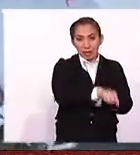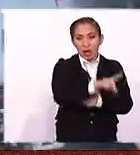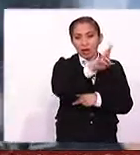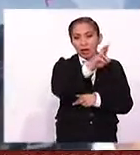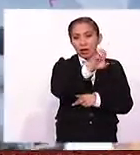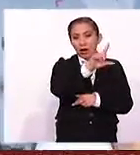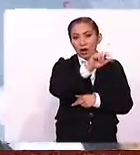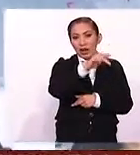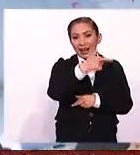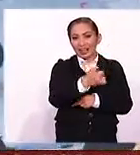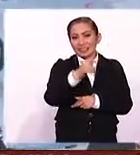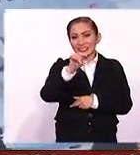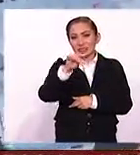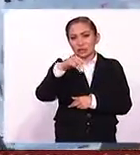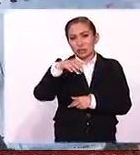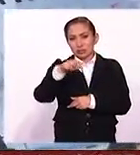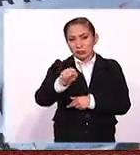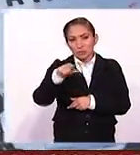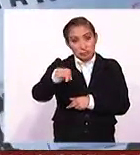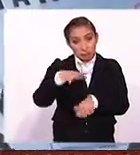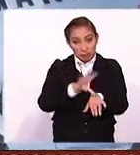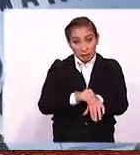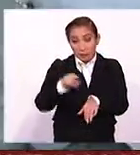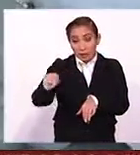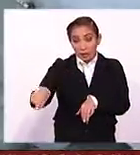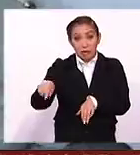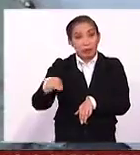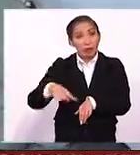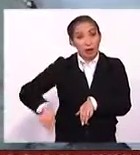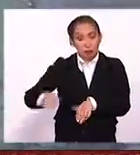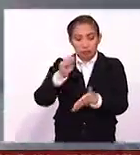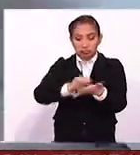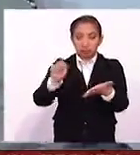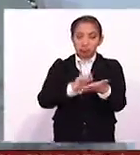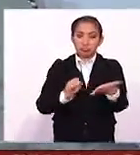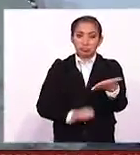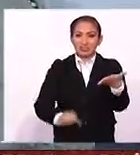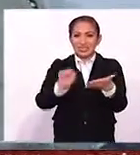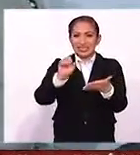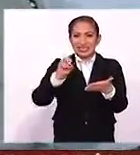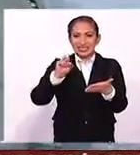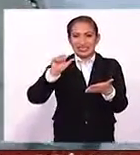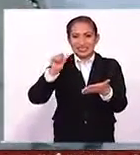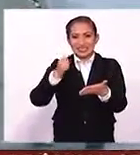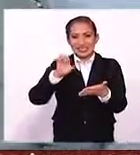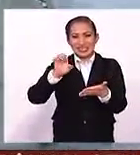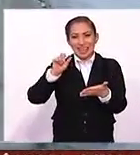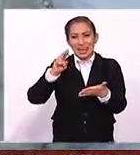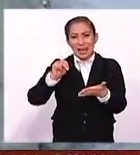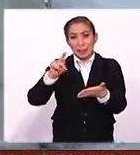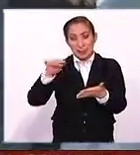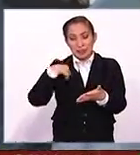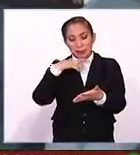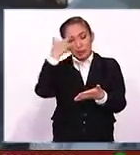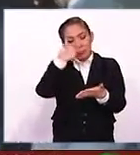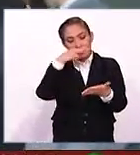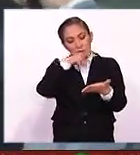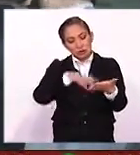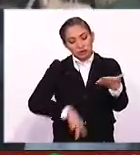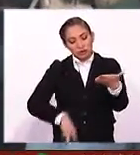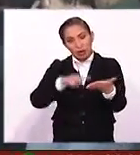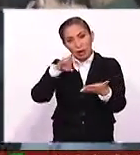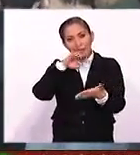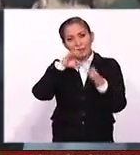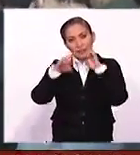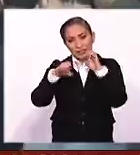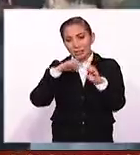The Rolling Stones haya permitido que el texto que escribiera Sean Penn fuera revisado por el sujeto de la